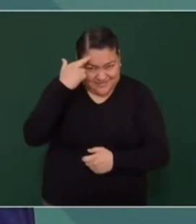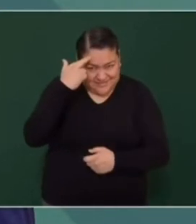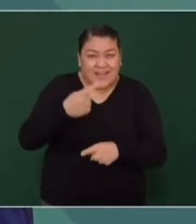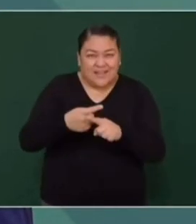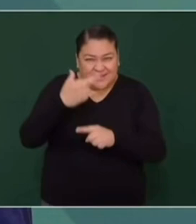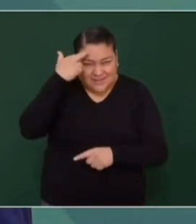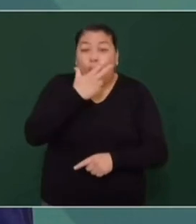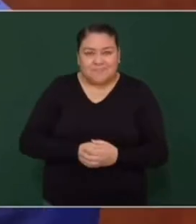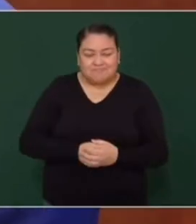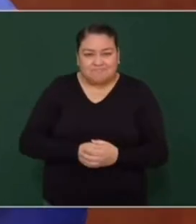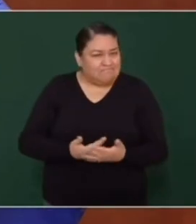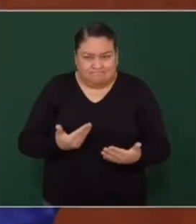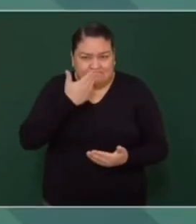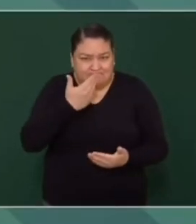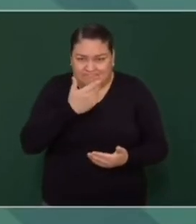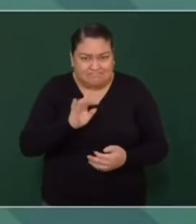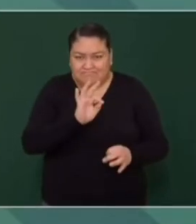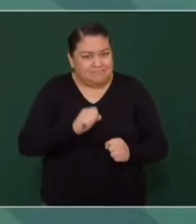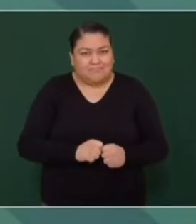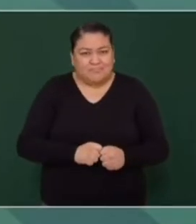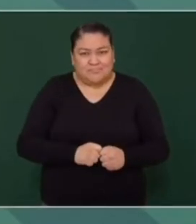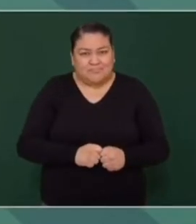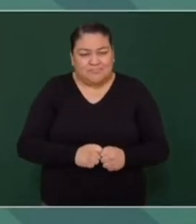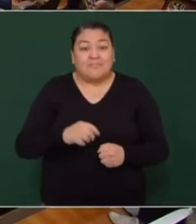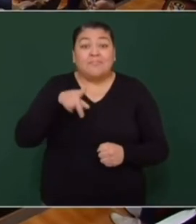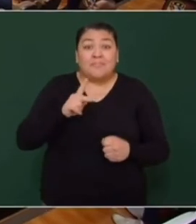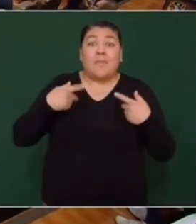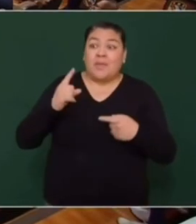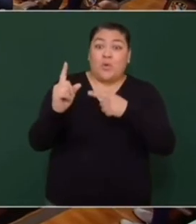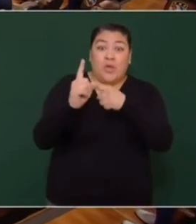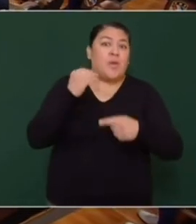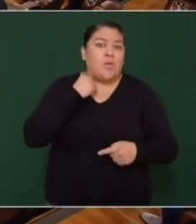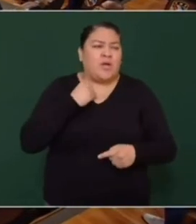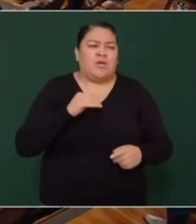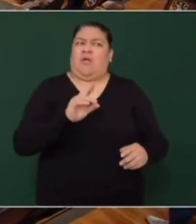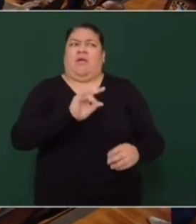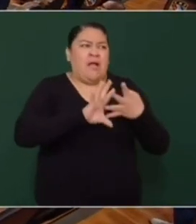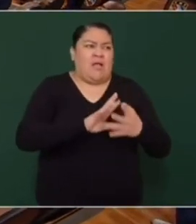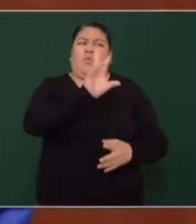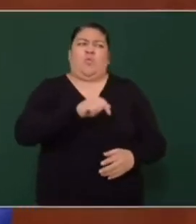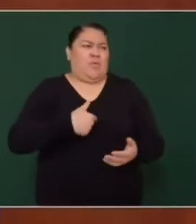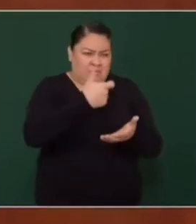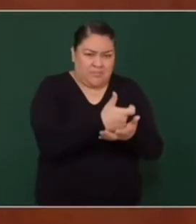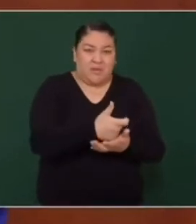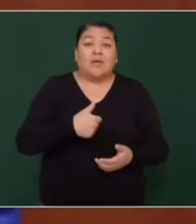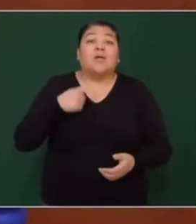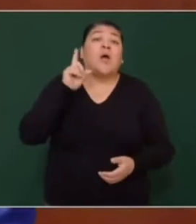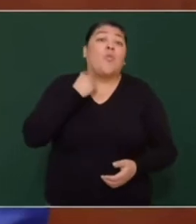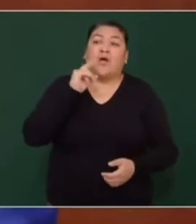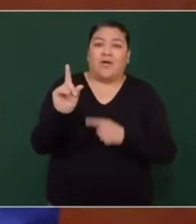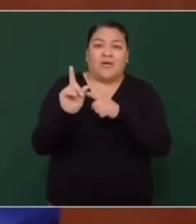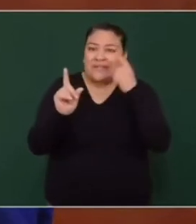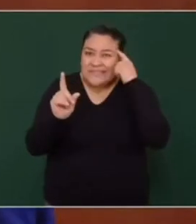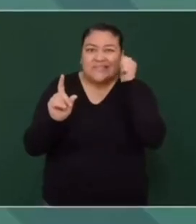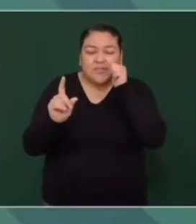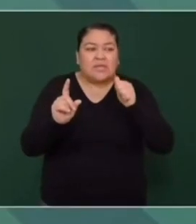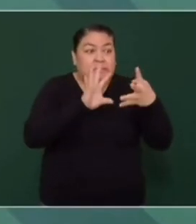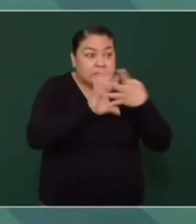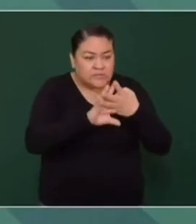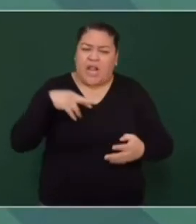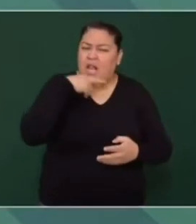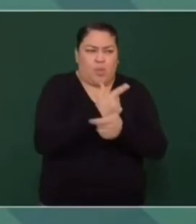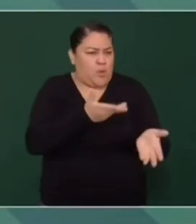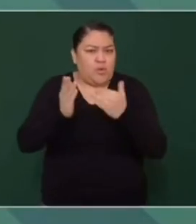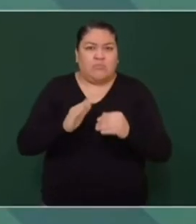Luther King. Pero en la lógica del abogado, decir, no, yo lo que quiero es que mi cliente no vaya a la cárcel, o si llega,